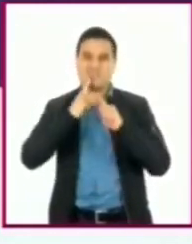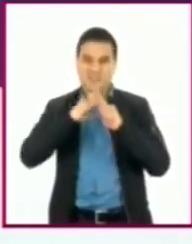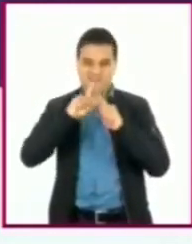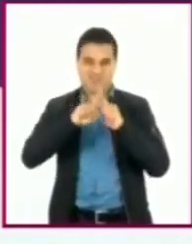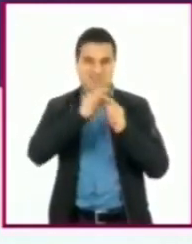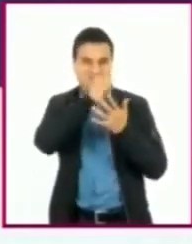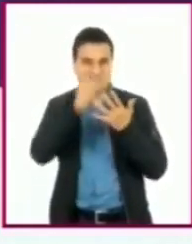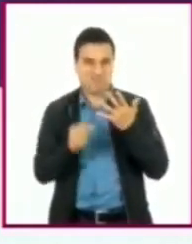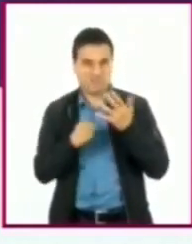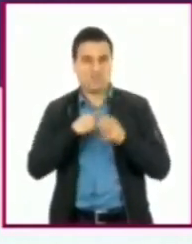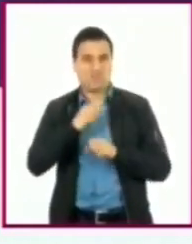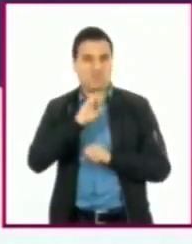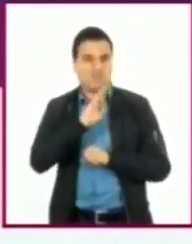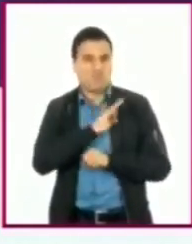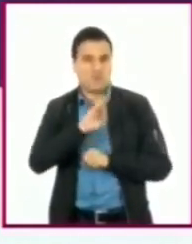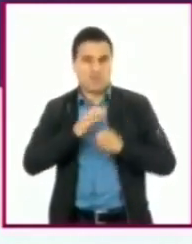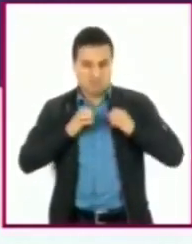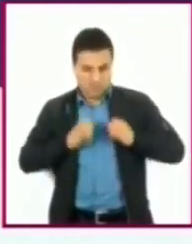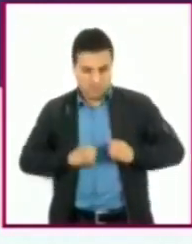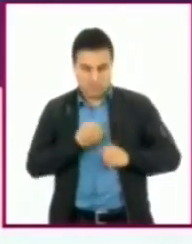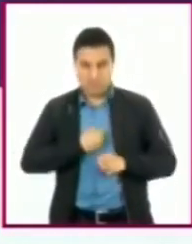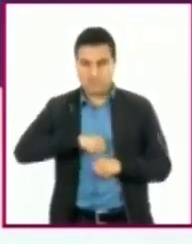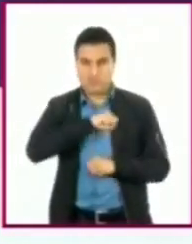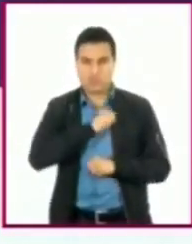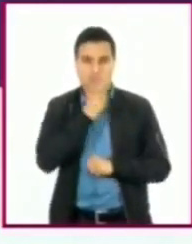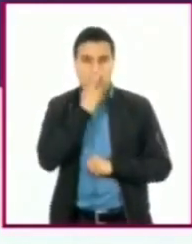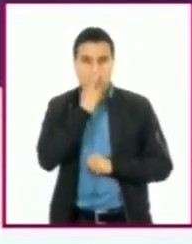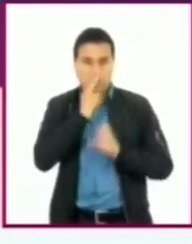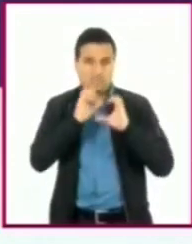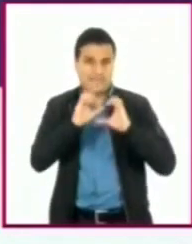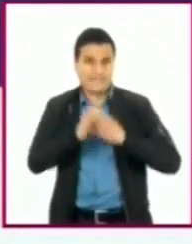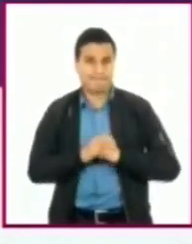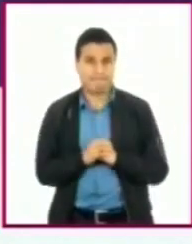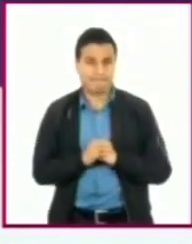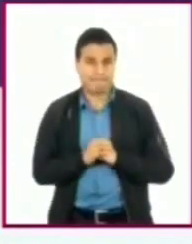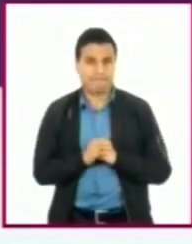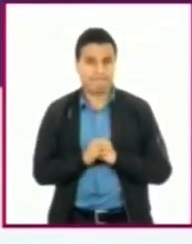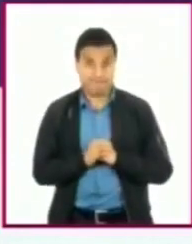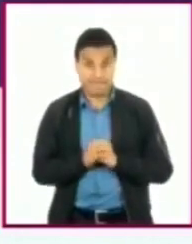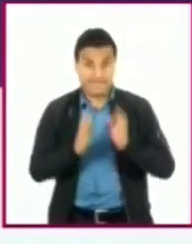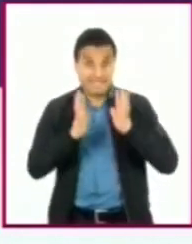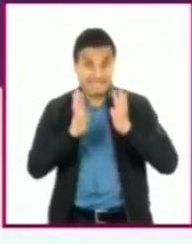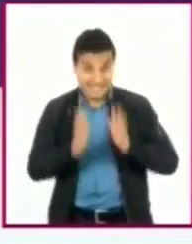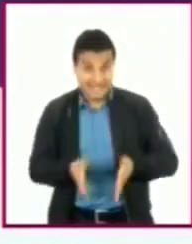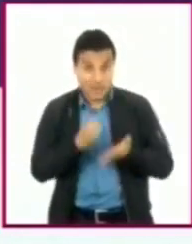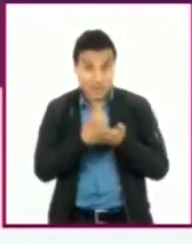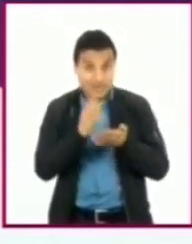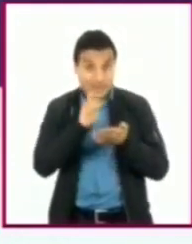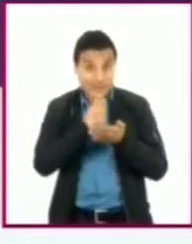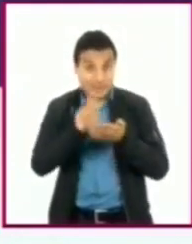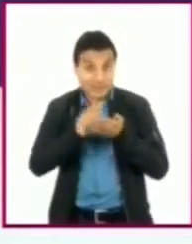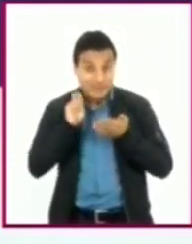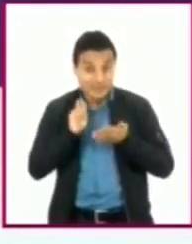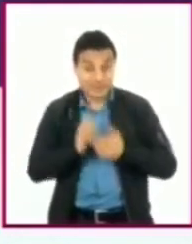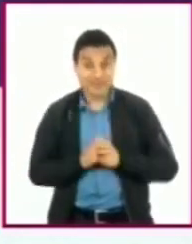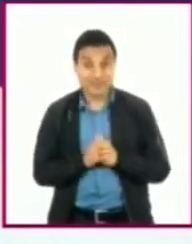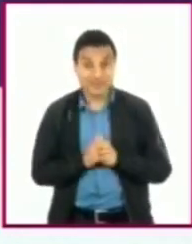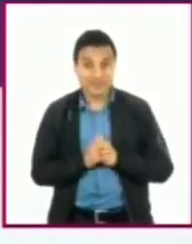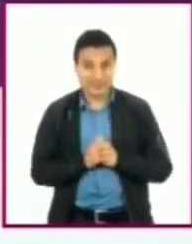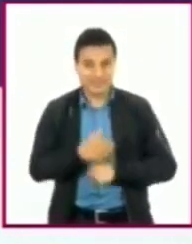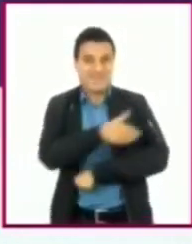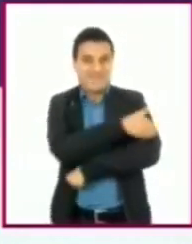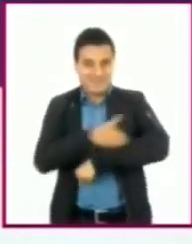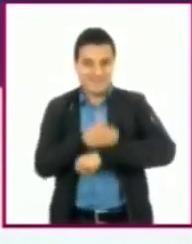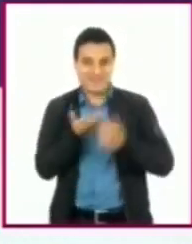cuidar nuestro cuerpo y prevenir estas enfermedades. ¿Las has anotado en tu cuaderno? Coméntalas con tu